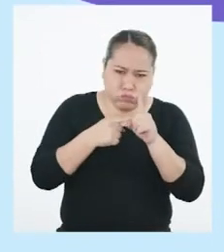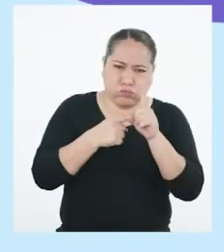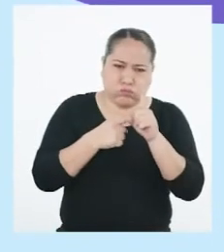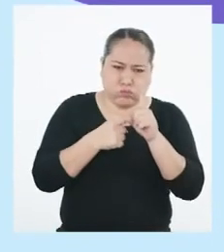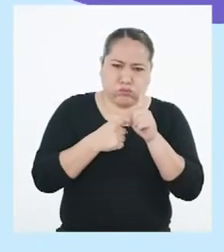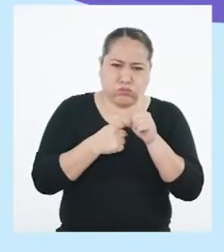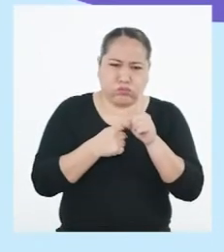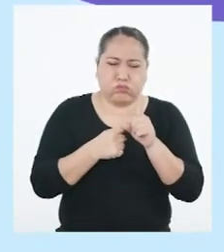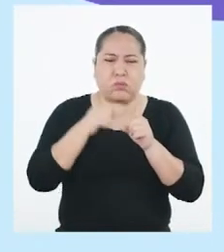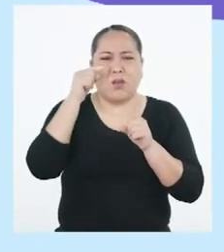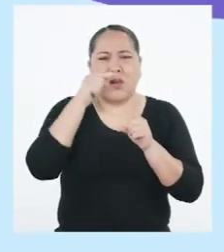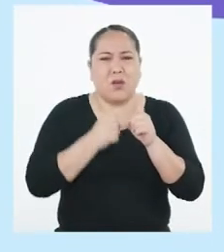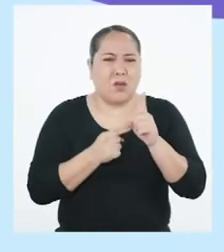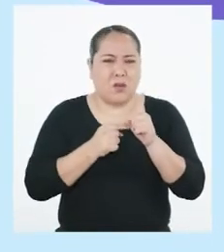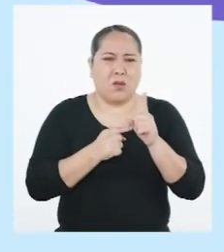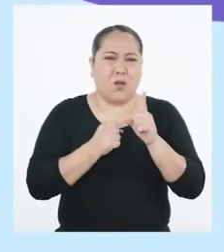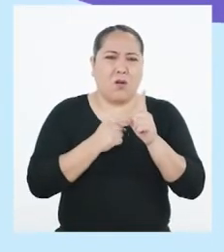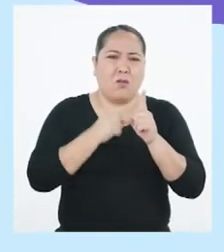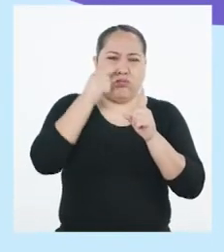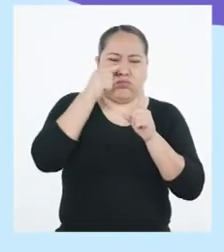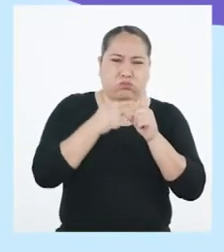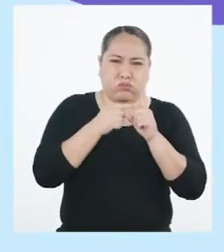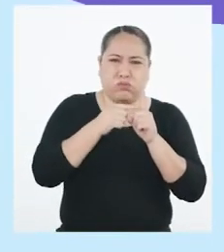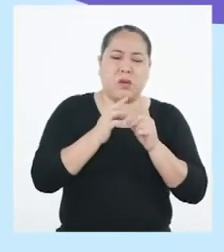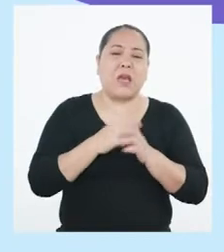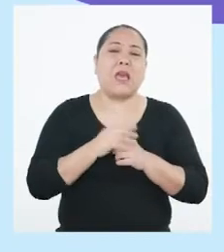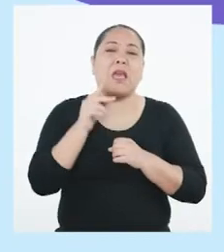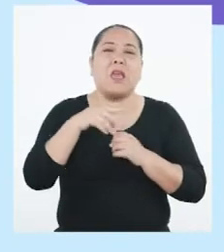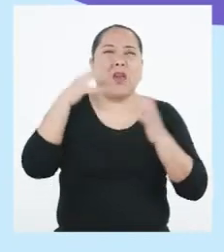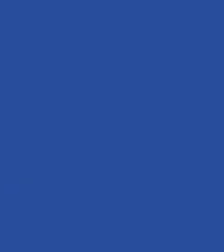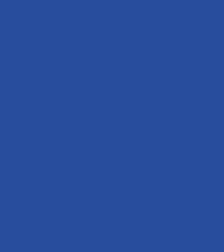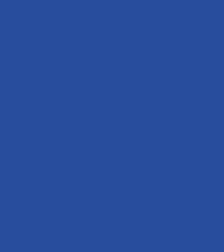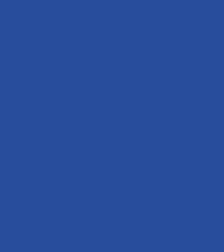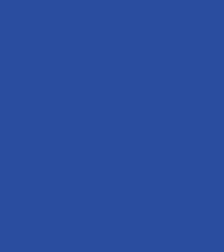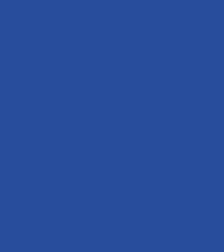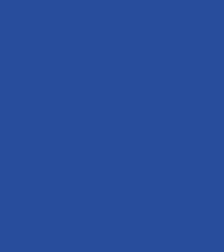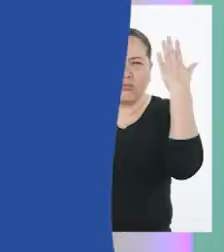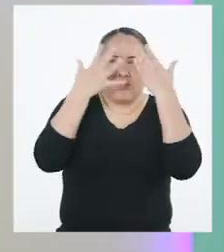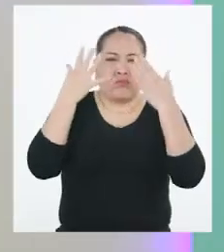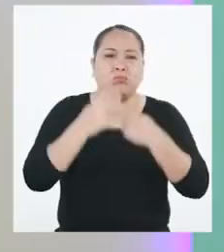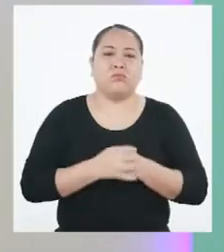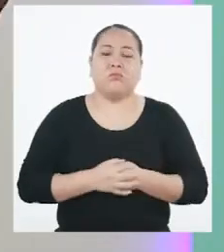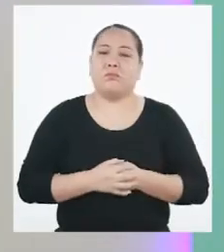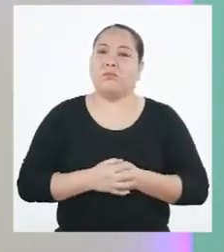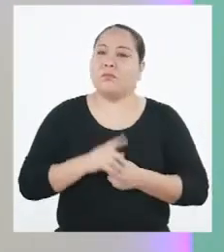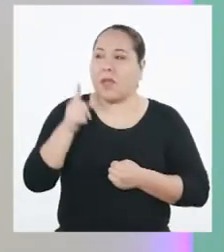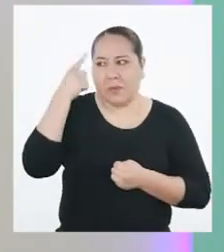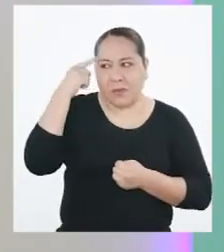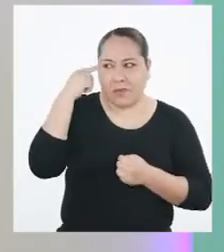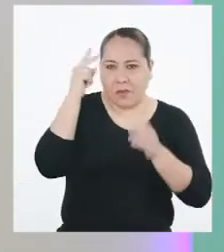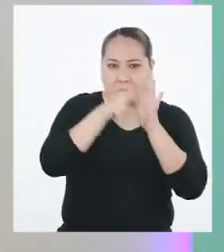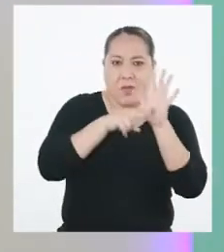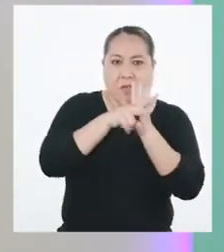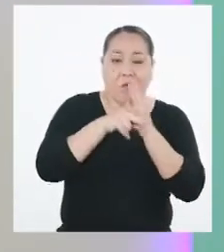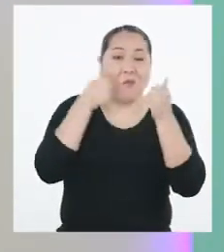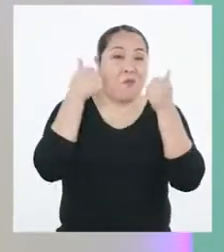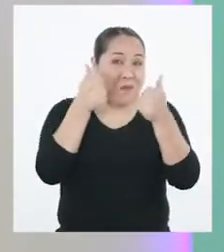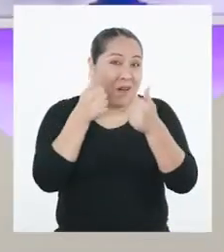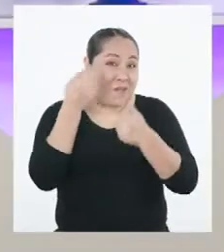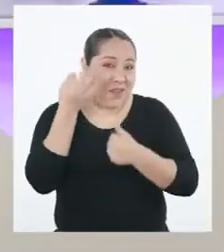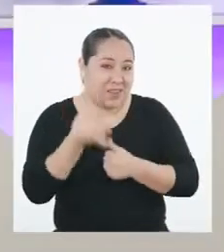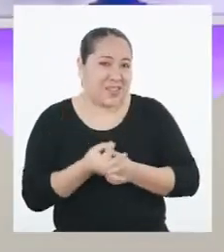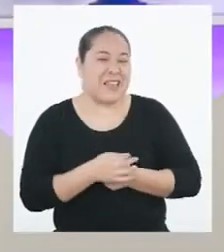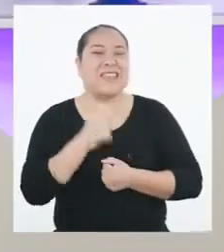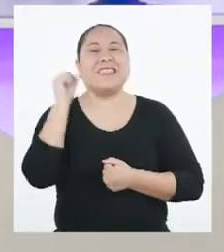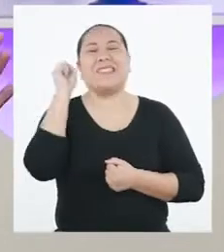temperatura máxima y temperatura mínima y presencia de nieblas y neblinas. ¿Qué te pareció el video? Buenazo, ¿no?